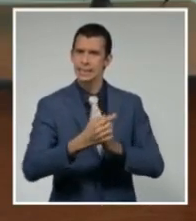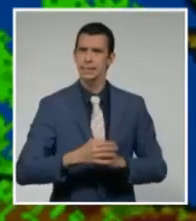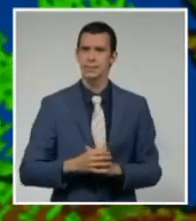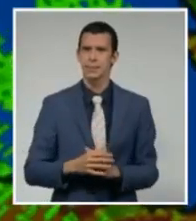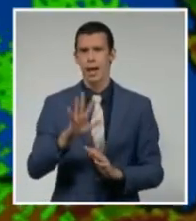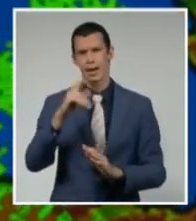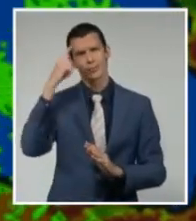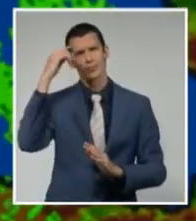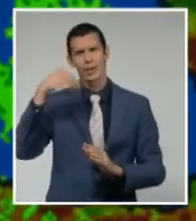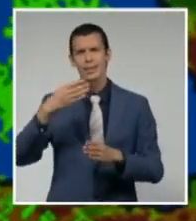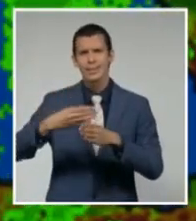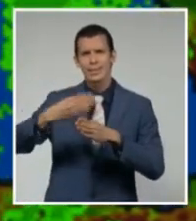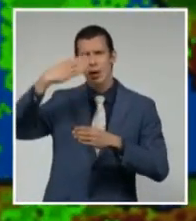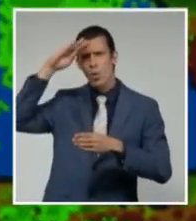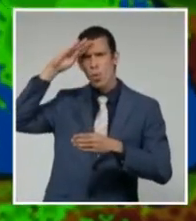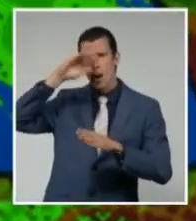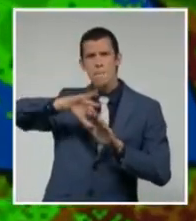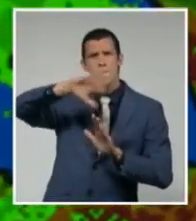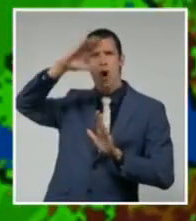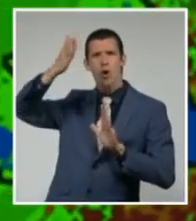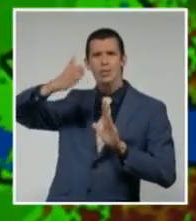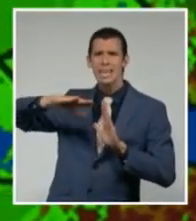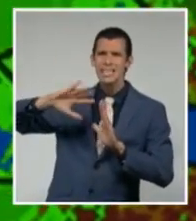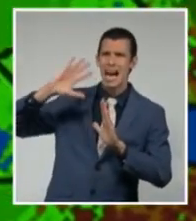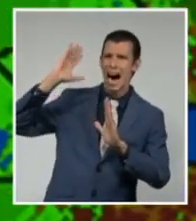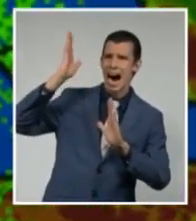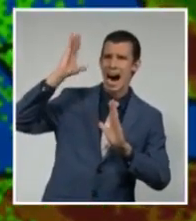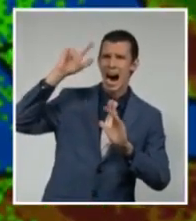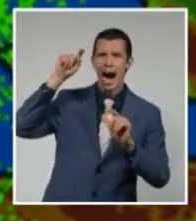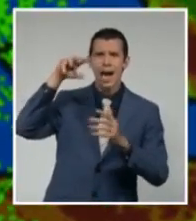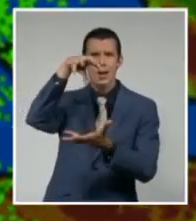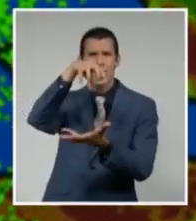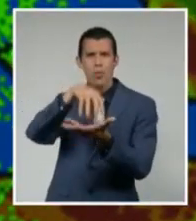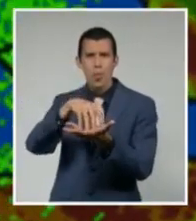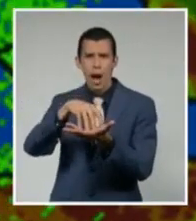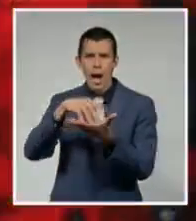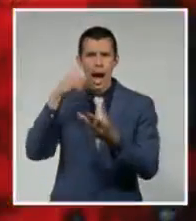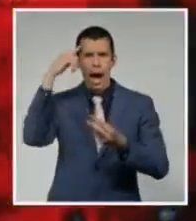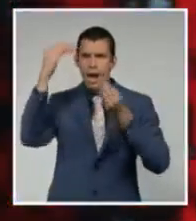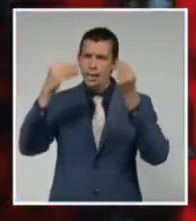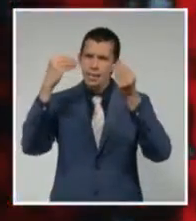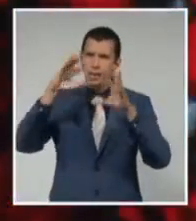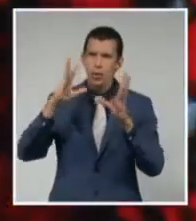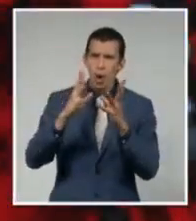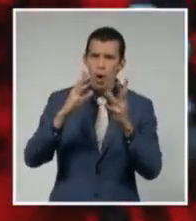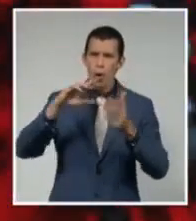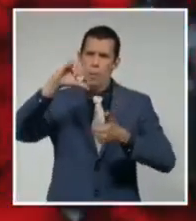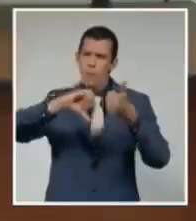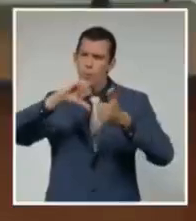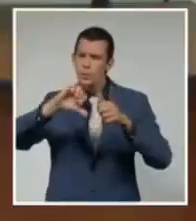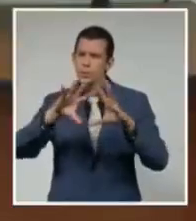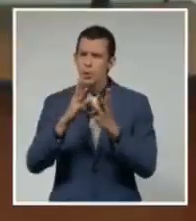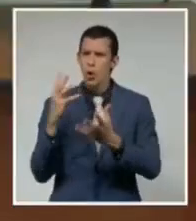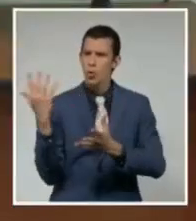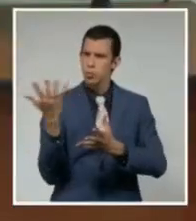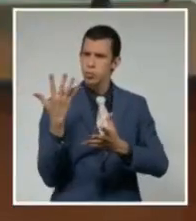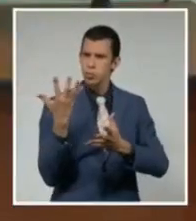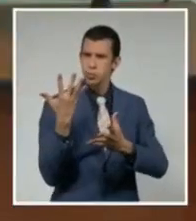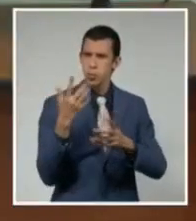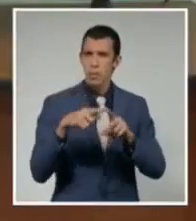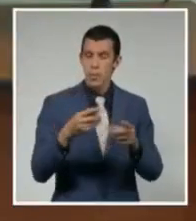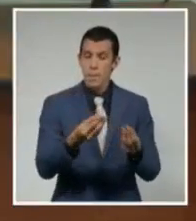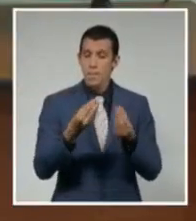meteorológico. Ya ven la zona central aquí y los modelos de pronóstico están dando